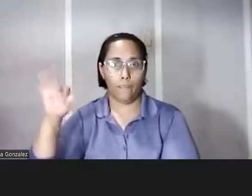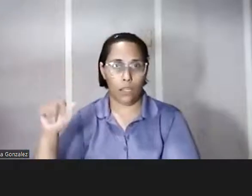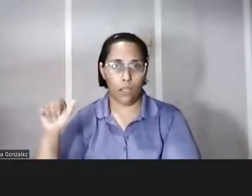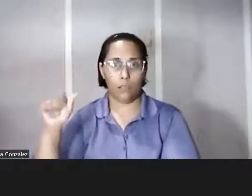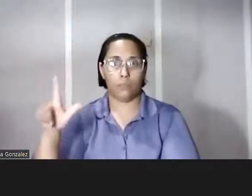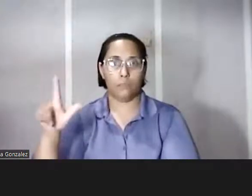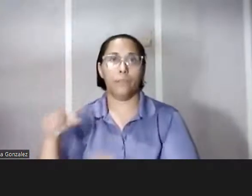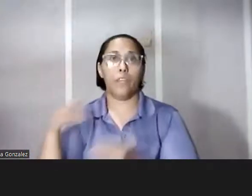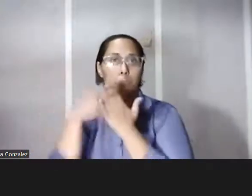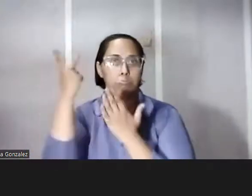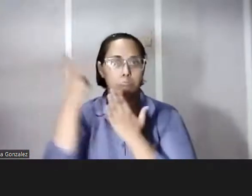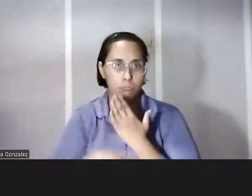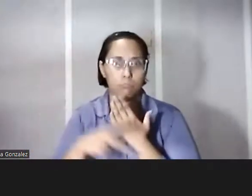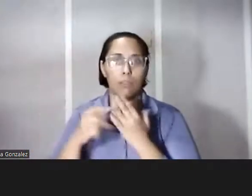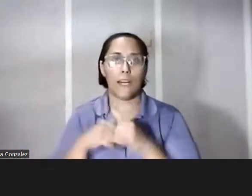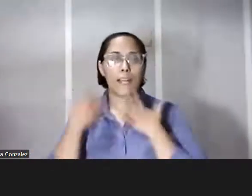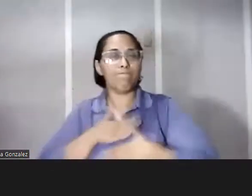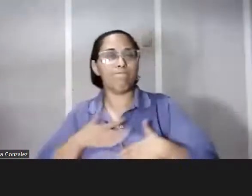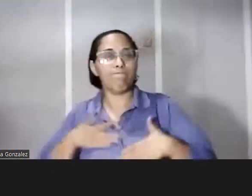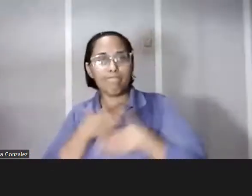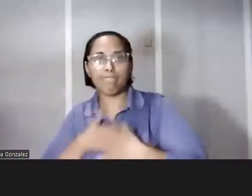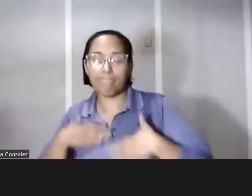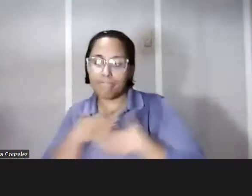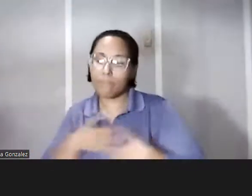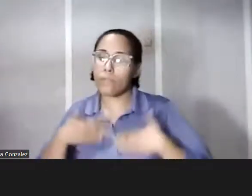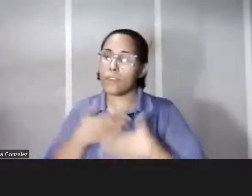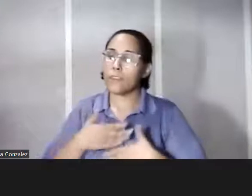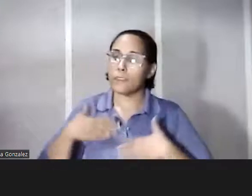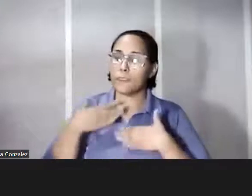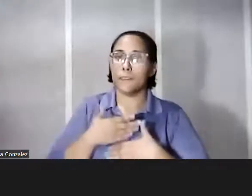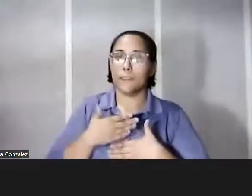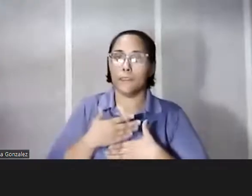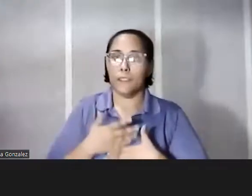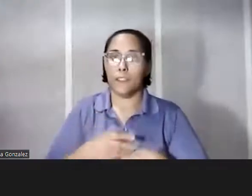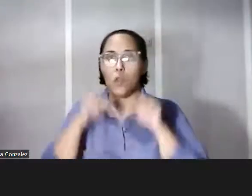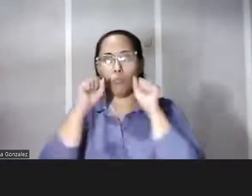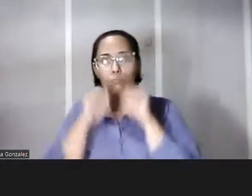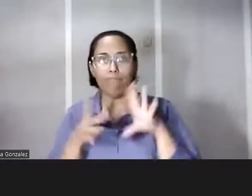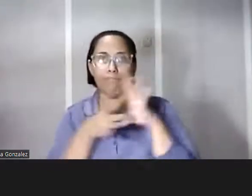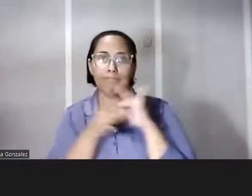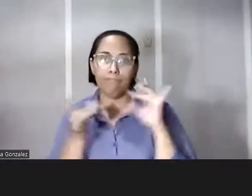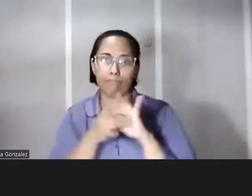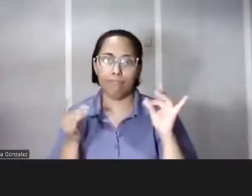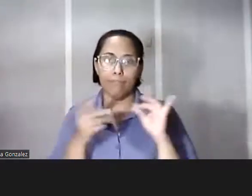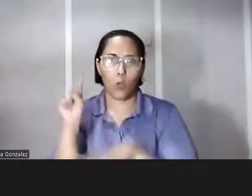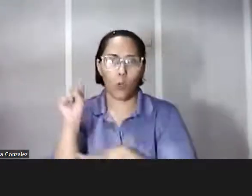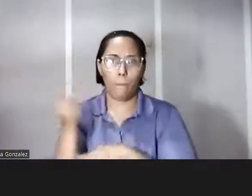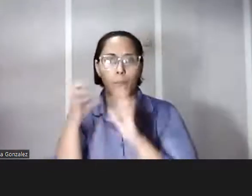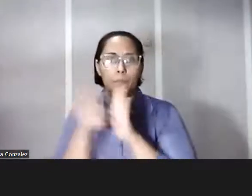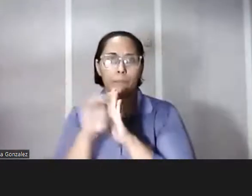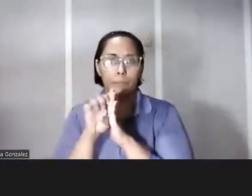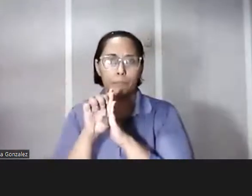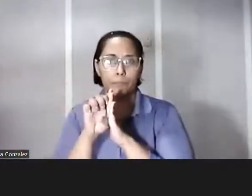gozó de mucho arraigo popular y podríamos mencionar que es uno de los primeros ejemplos